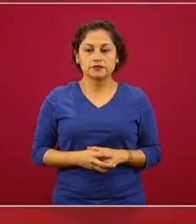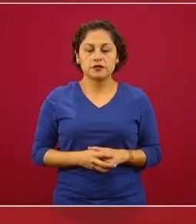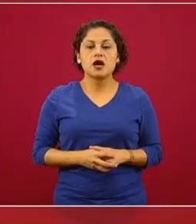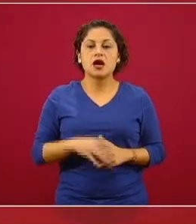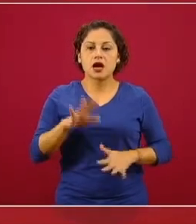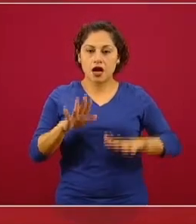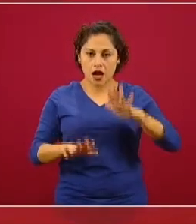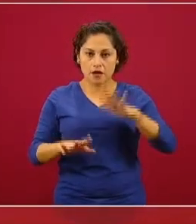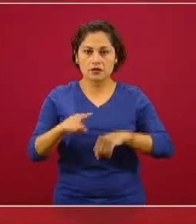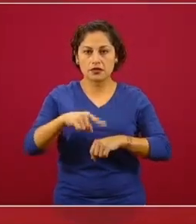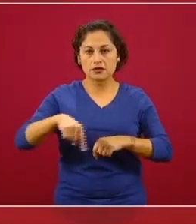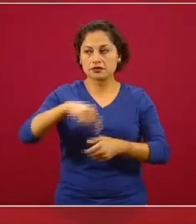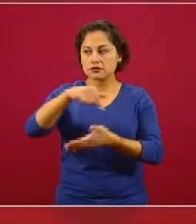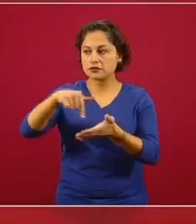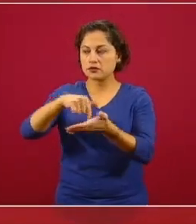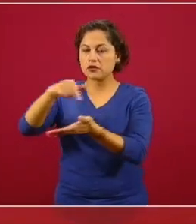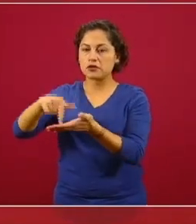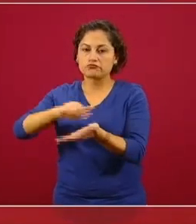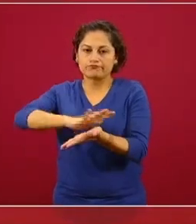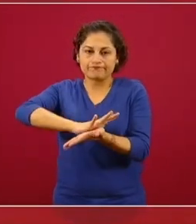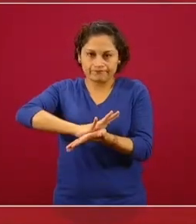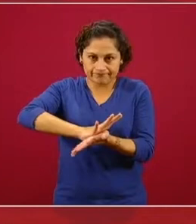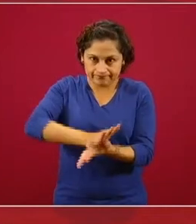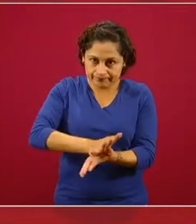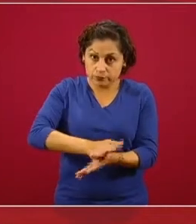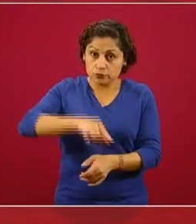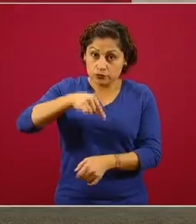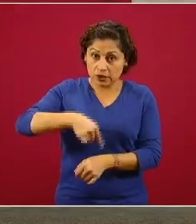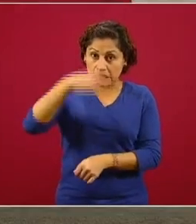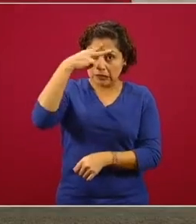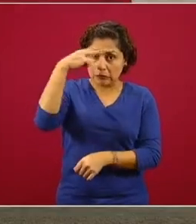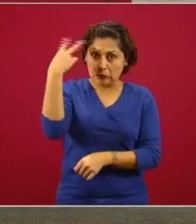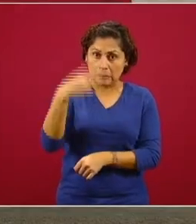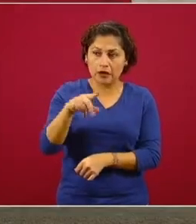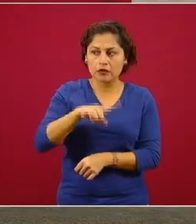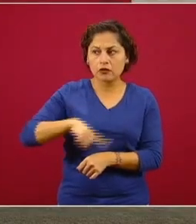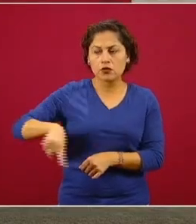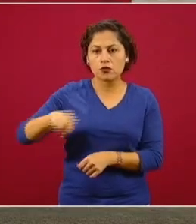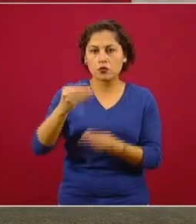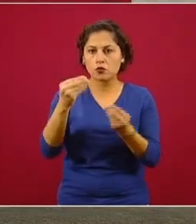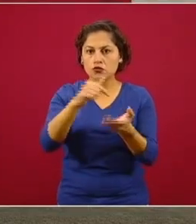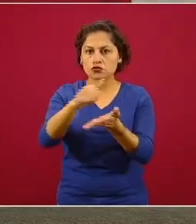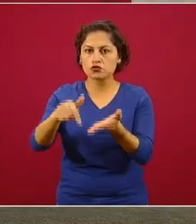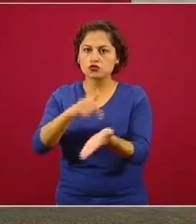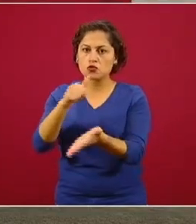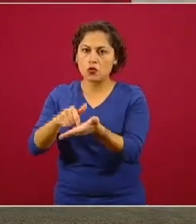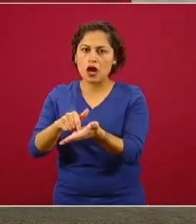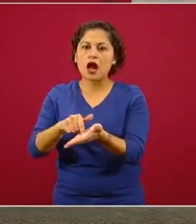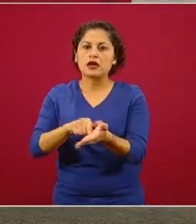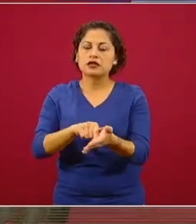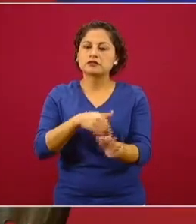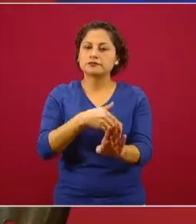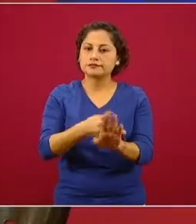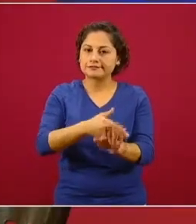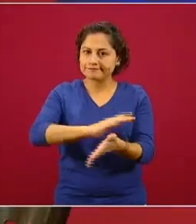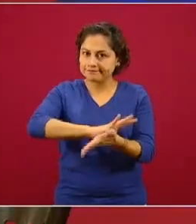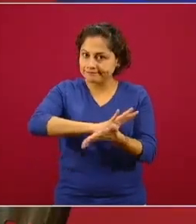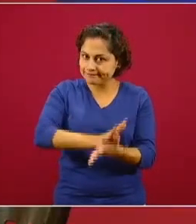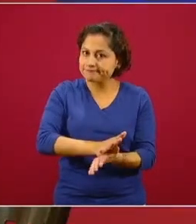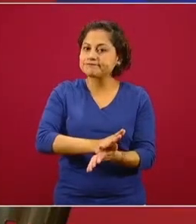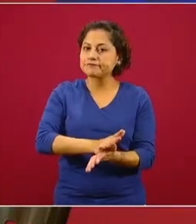prácticas de discriminación, prácticas donde no se le dan los derechos completos,